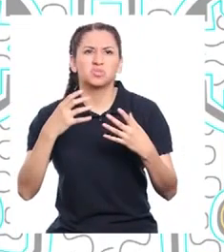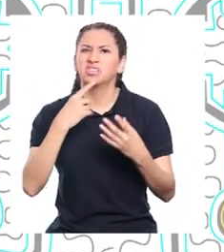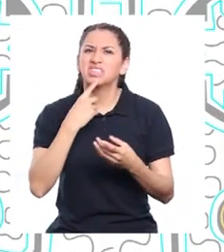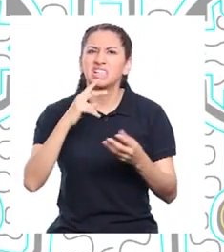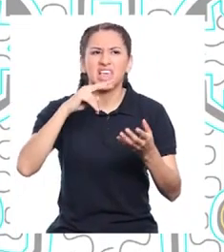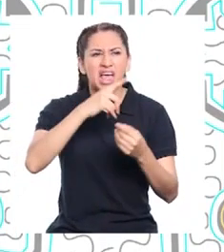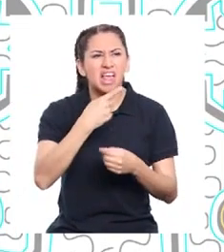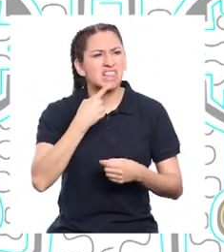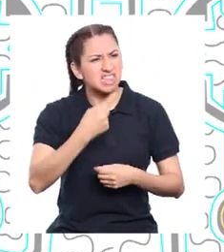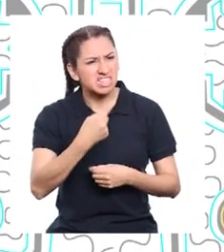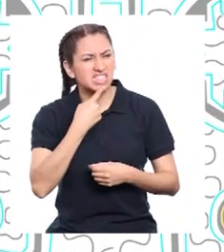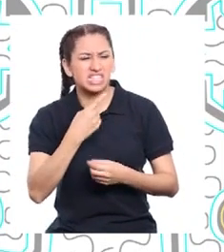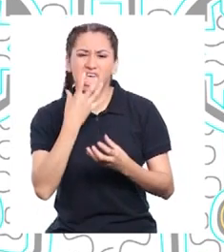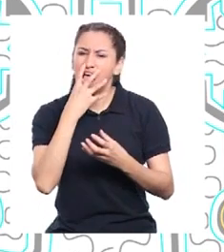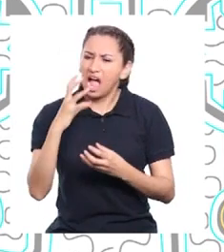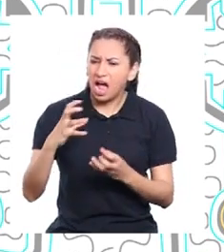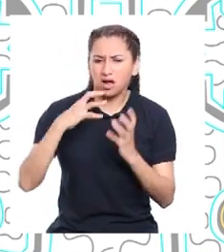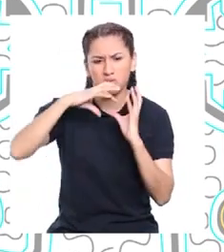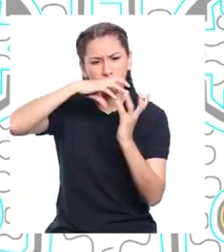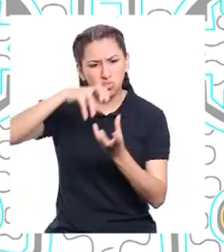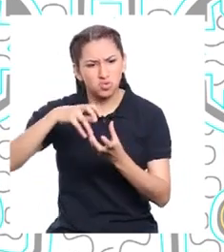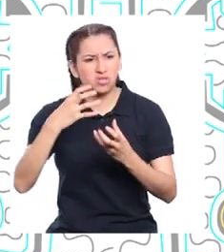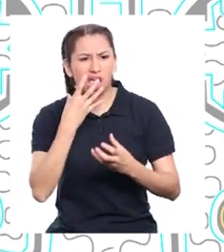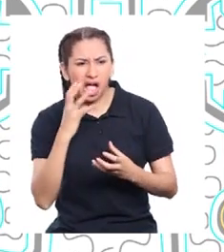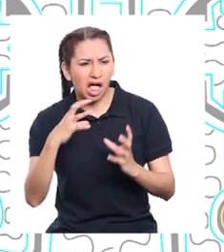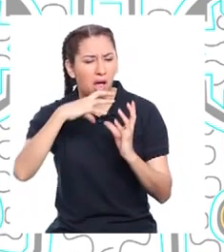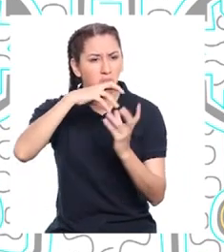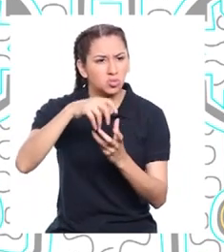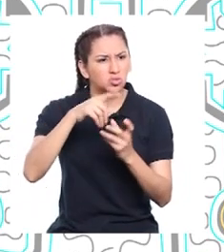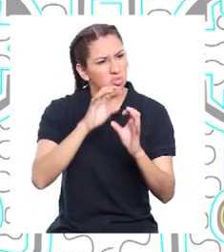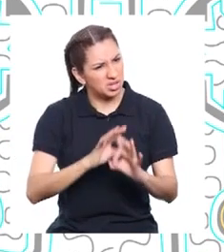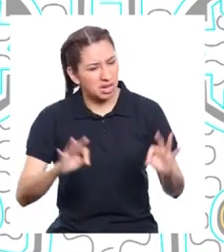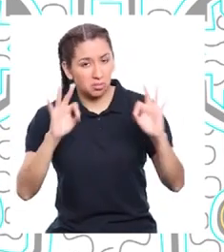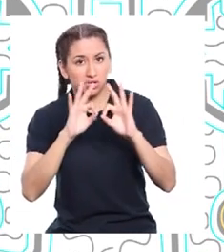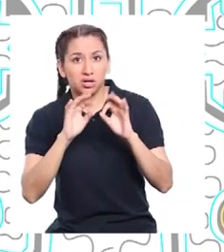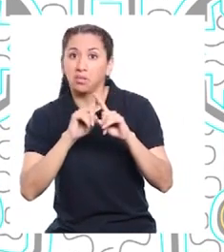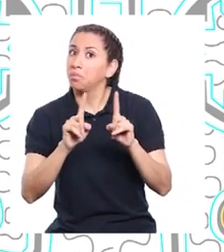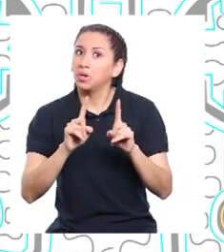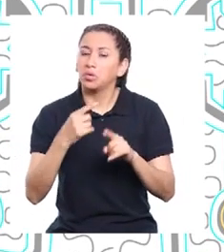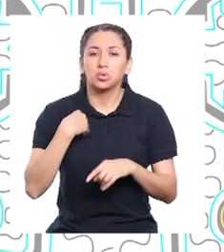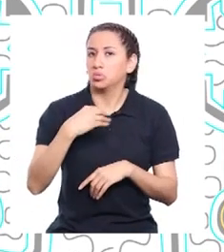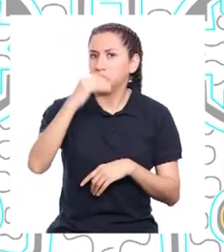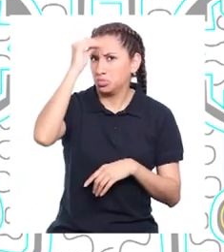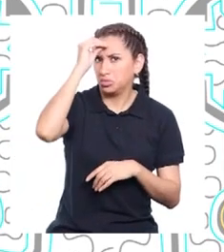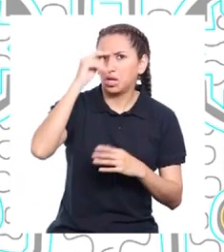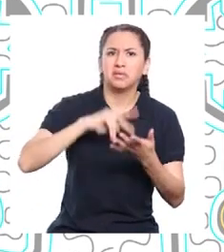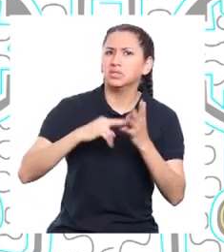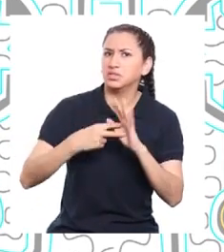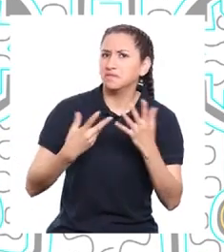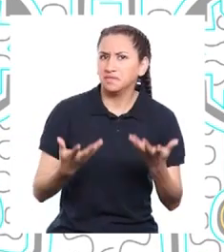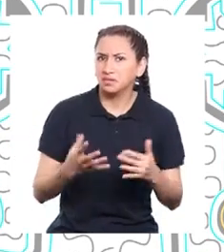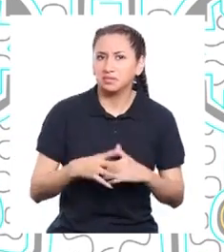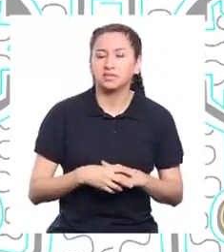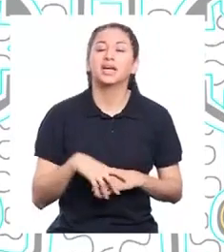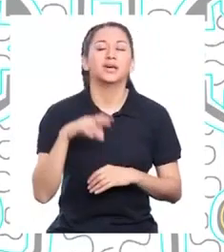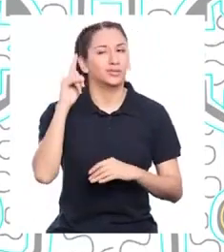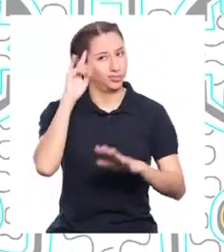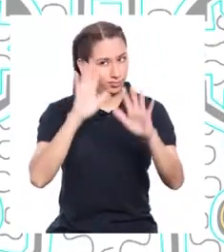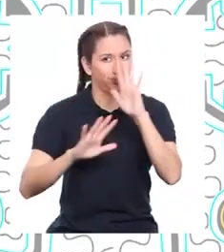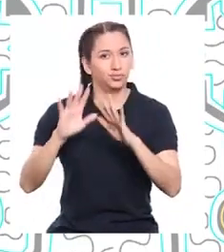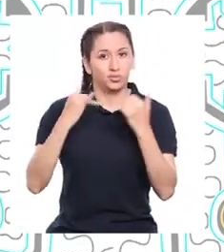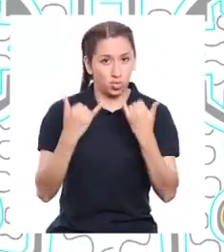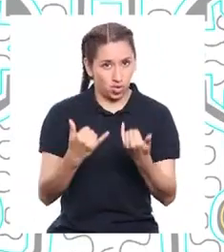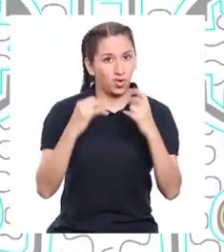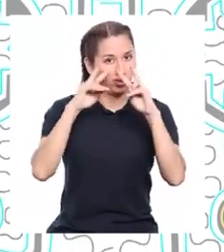referían al calentamiento global como algo de mucha importancia, pero no sabía qué era. No te